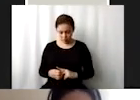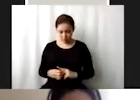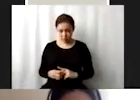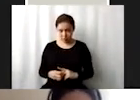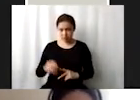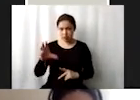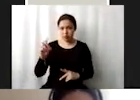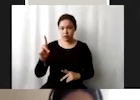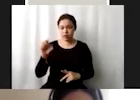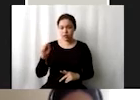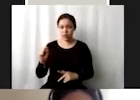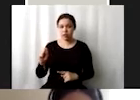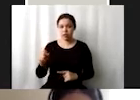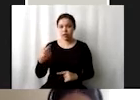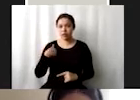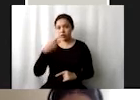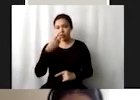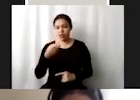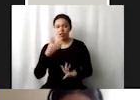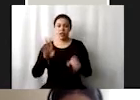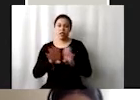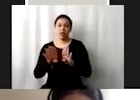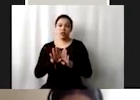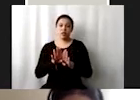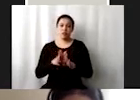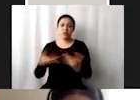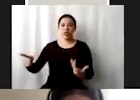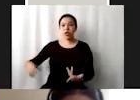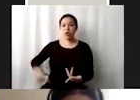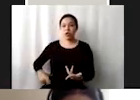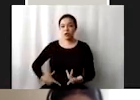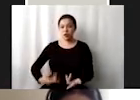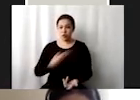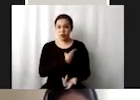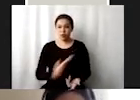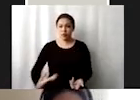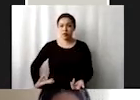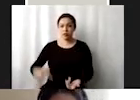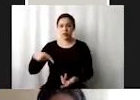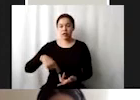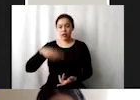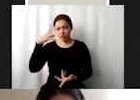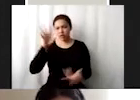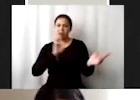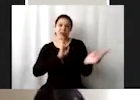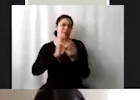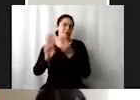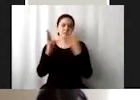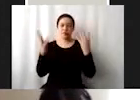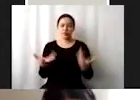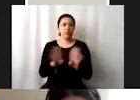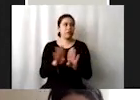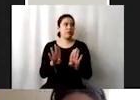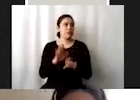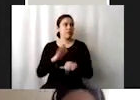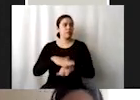ODS que yo diría es la estrellita de los gobiernos municipales del mundo la la estrellita de que